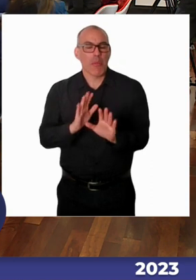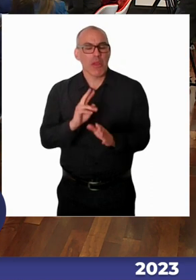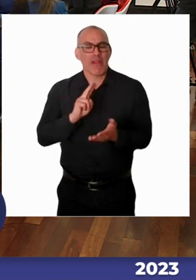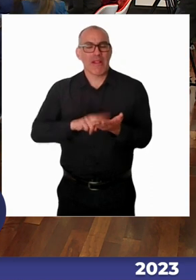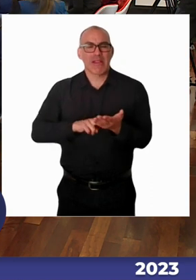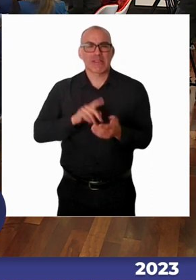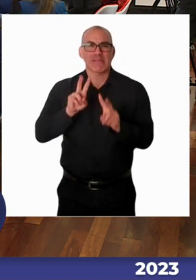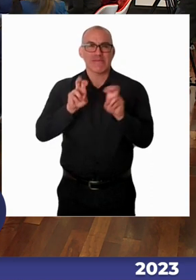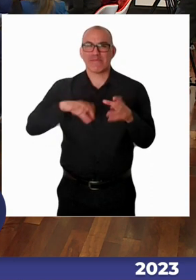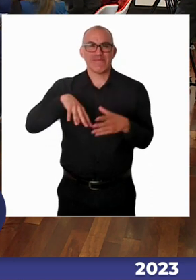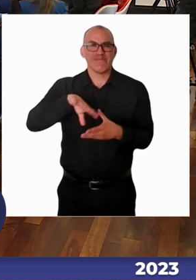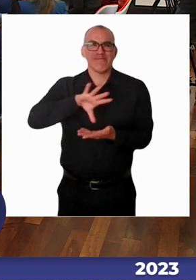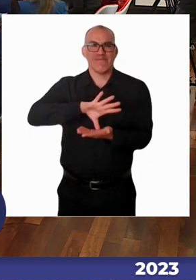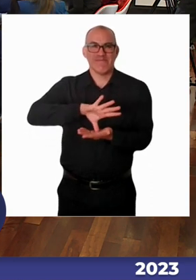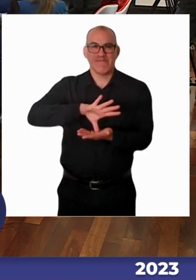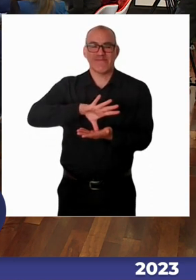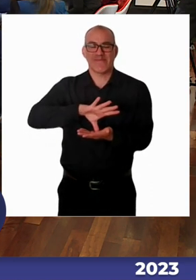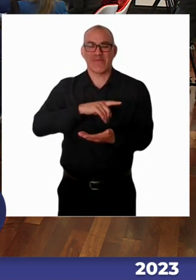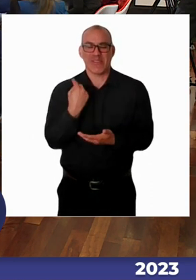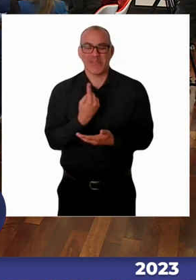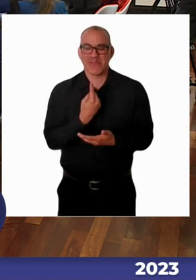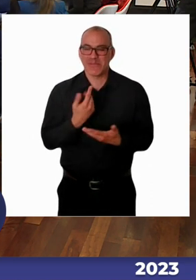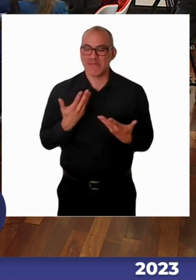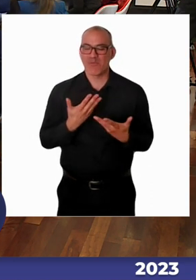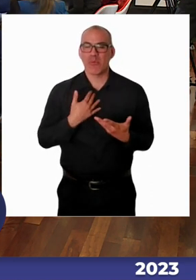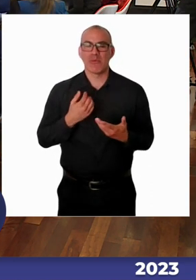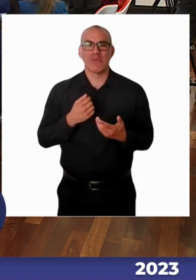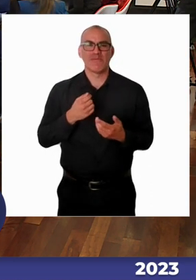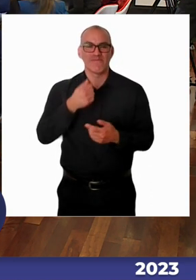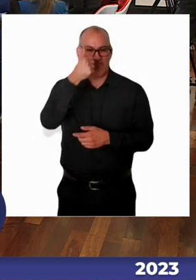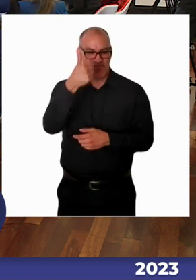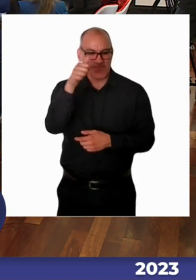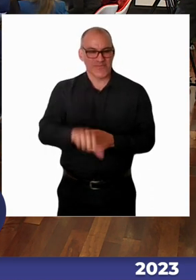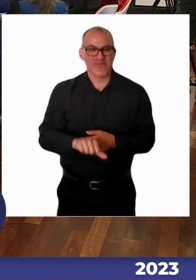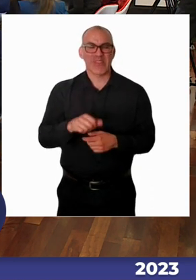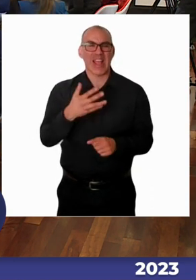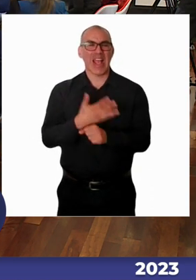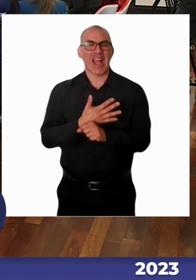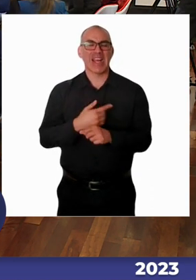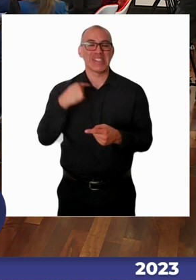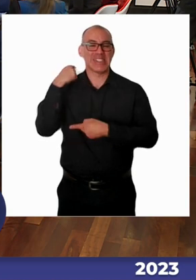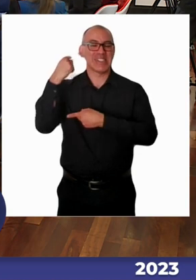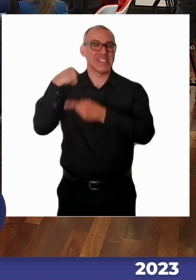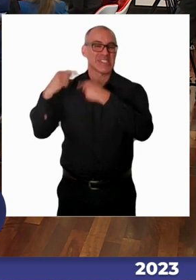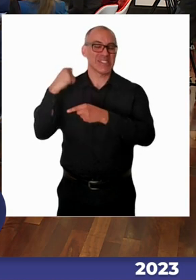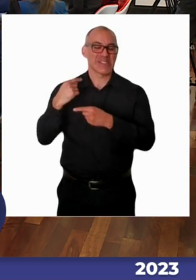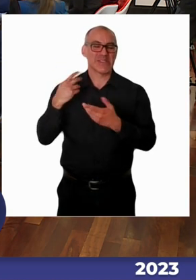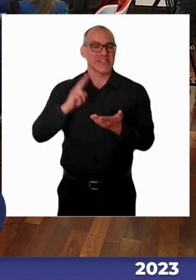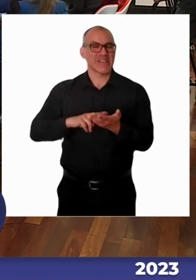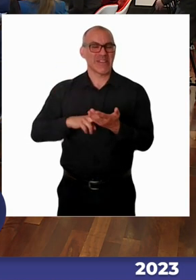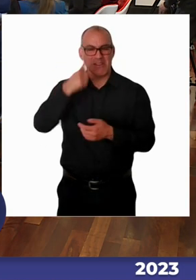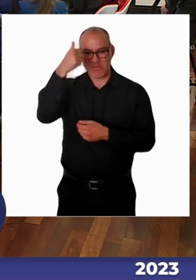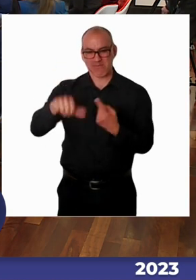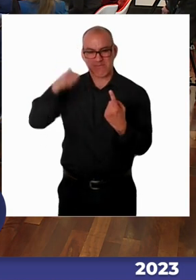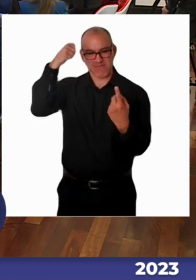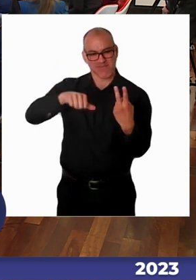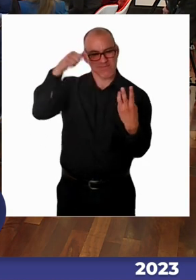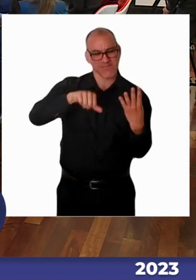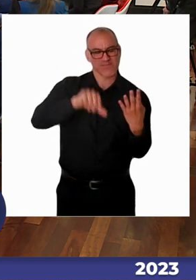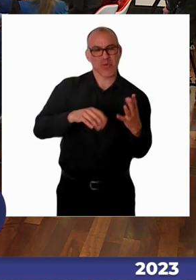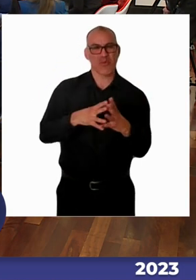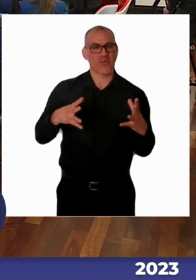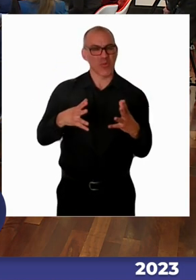mismo Congreso cuesta avanzar. Existe una comisión, que es una comisión de personas mayores y discapacidad, que también la